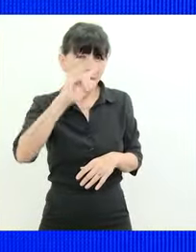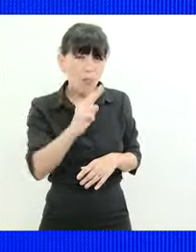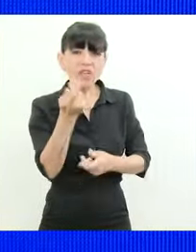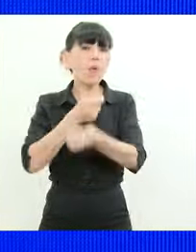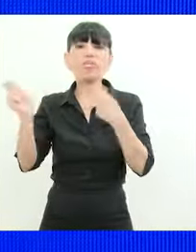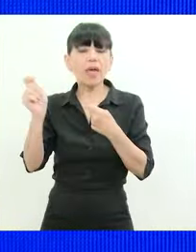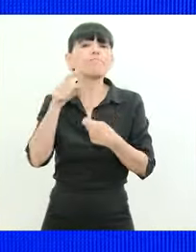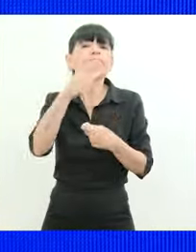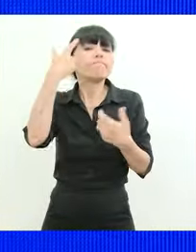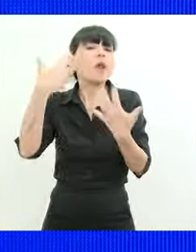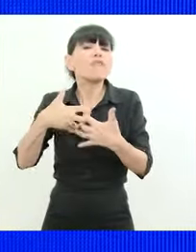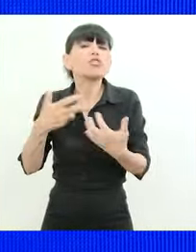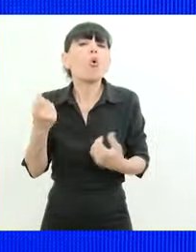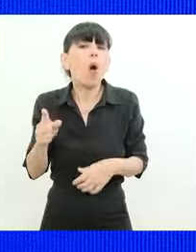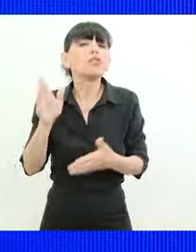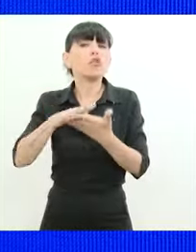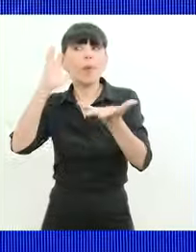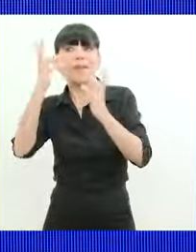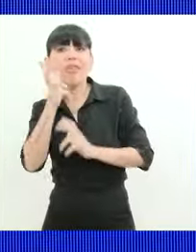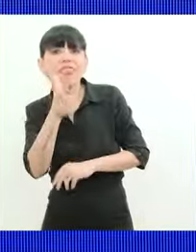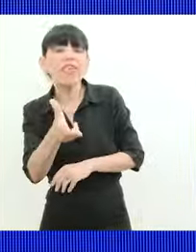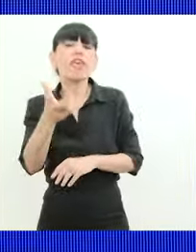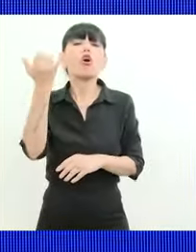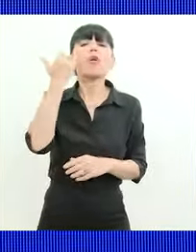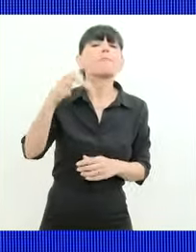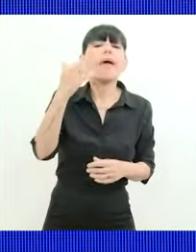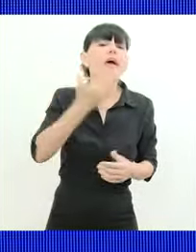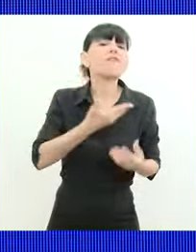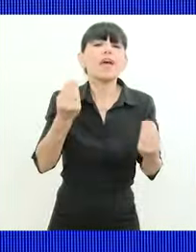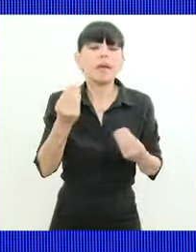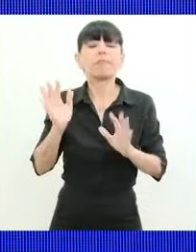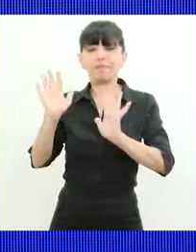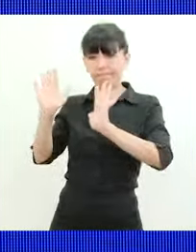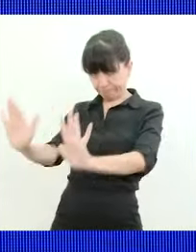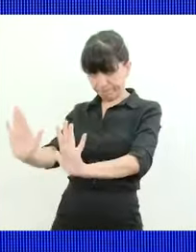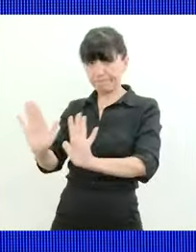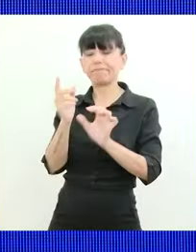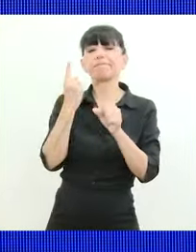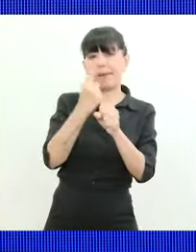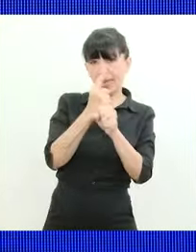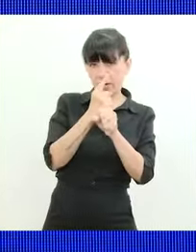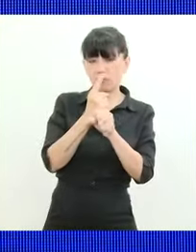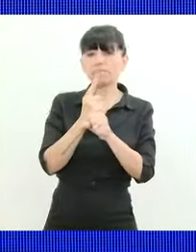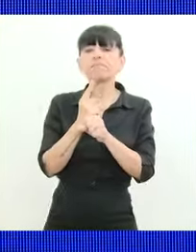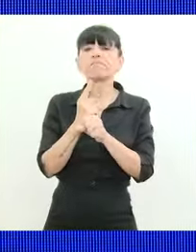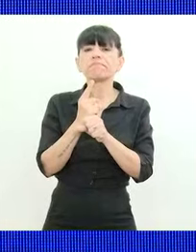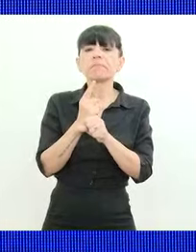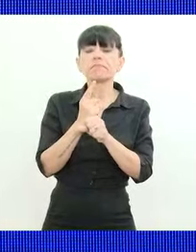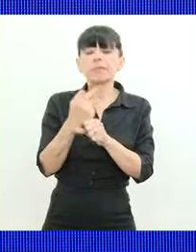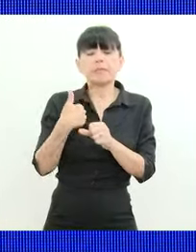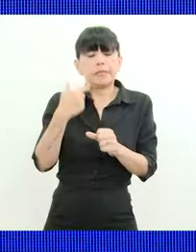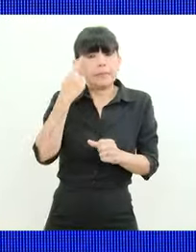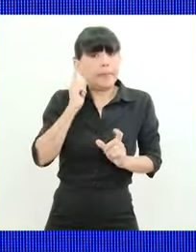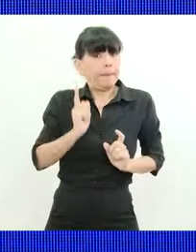y qué reflexión hace de lo que dijo Milley? Voy a empezar de atrás para adelante primero a mí me parece